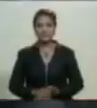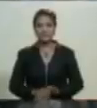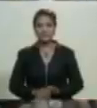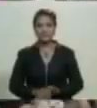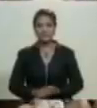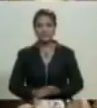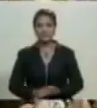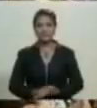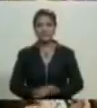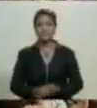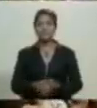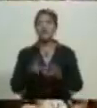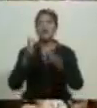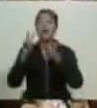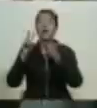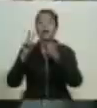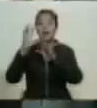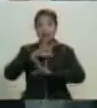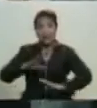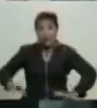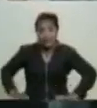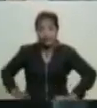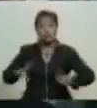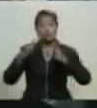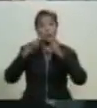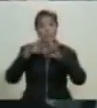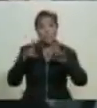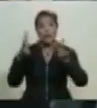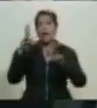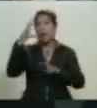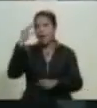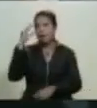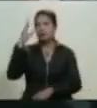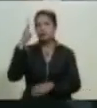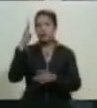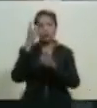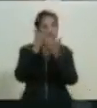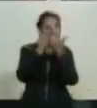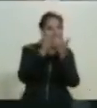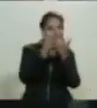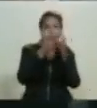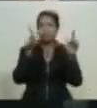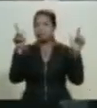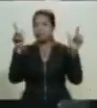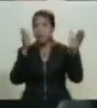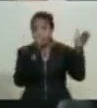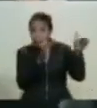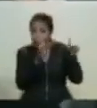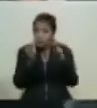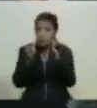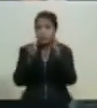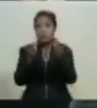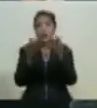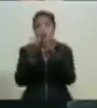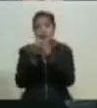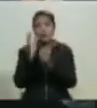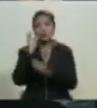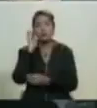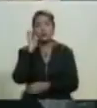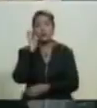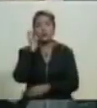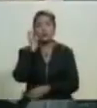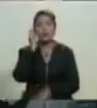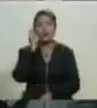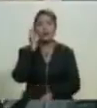y que la paz de Cristo el Dios de la vida el Dios liberador el Dios que camina con sus pueblos en esta lucha